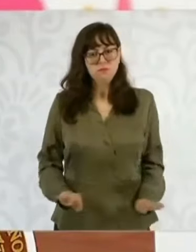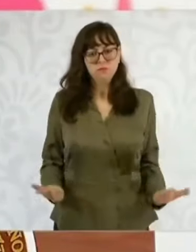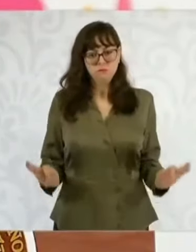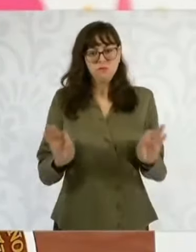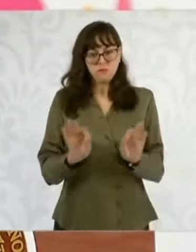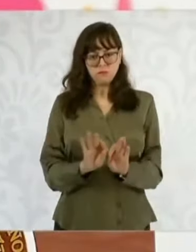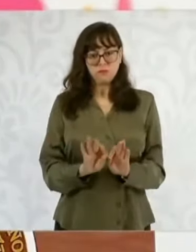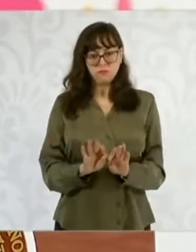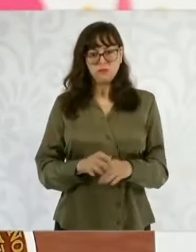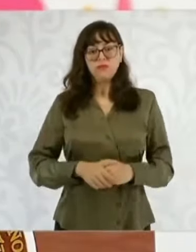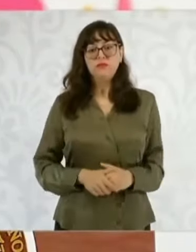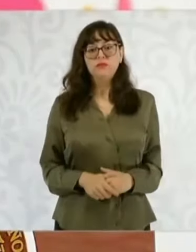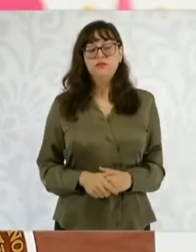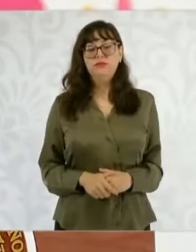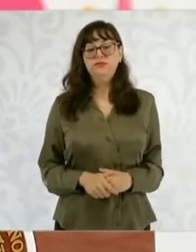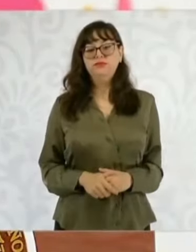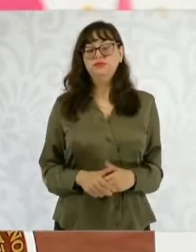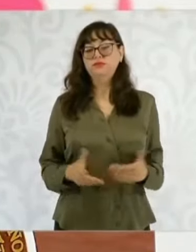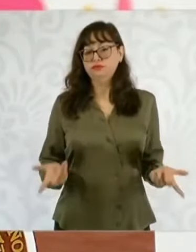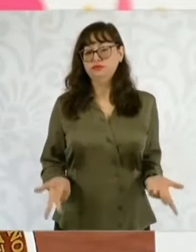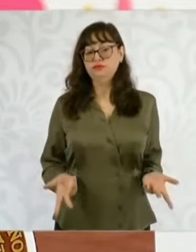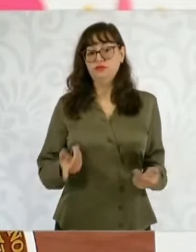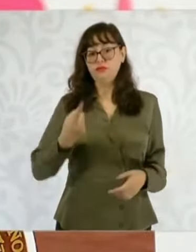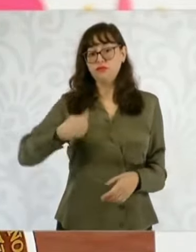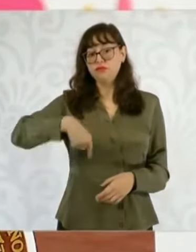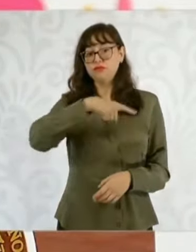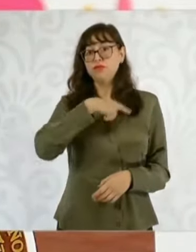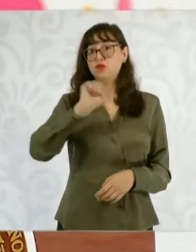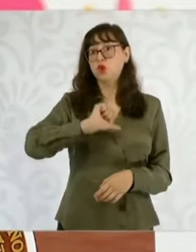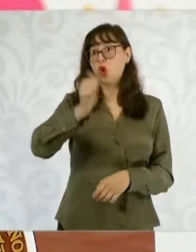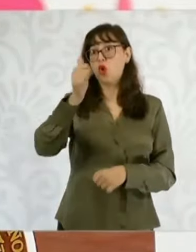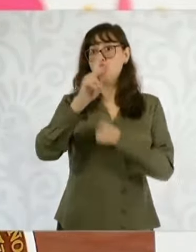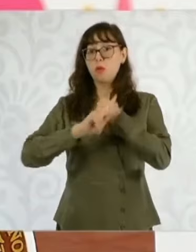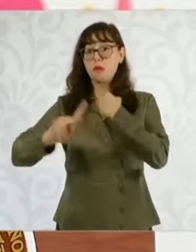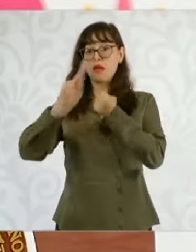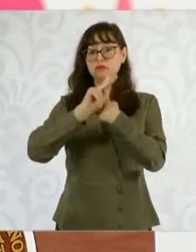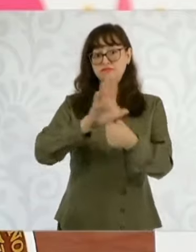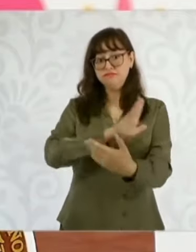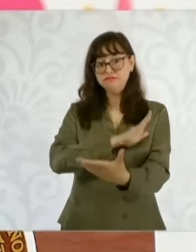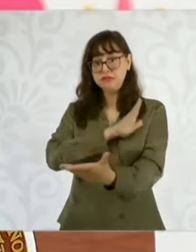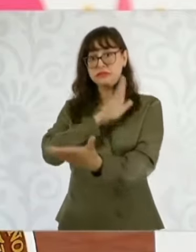Cuando uno sale va como representante del pueblo de México y de la nación.